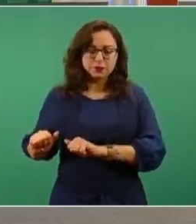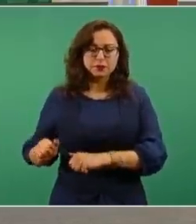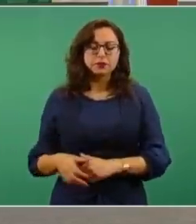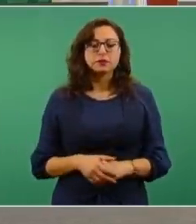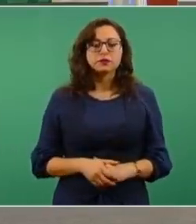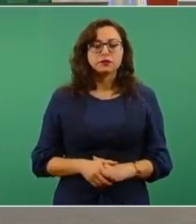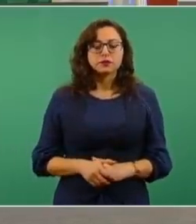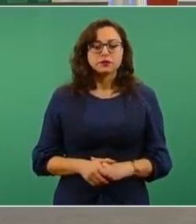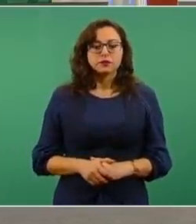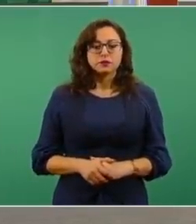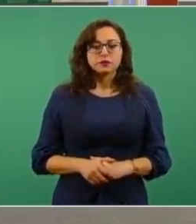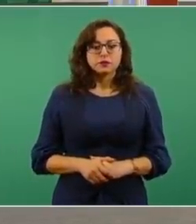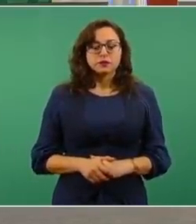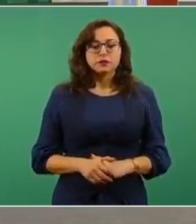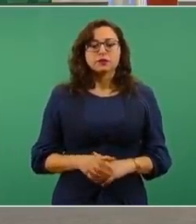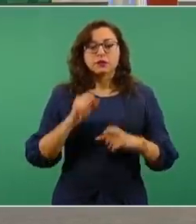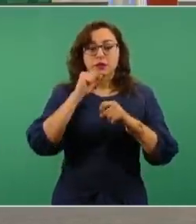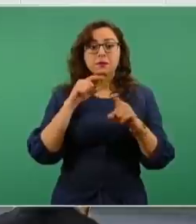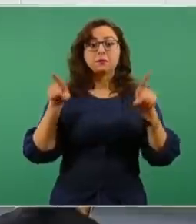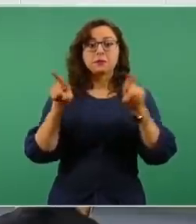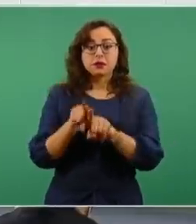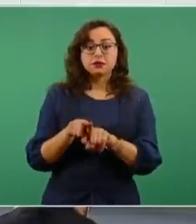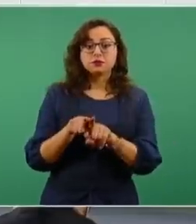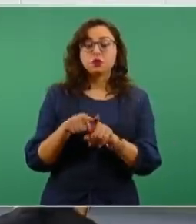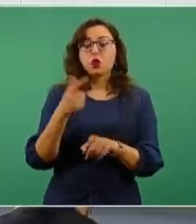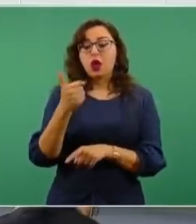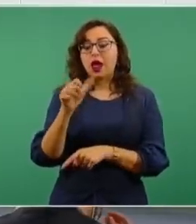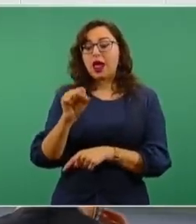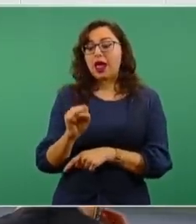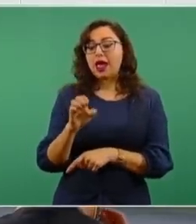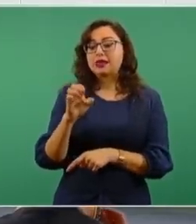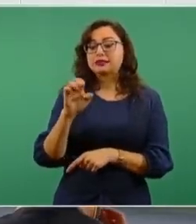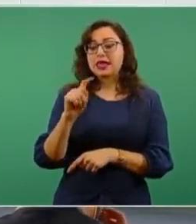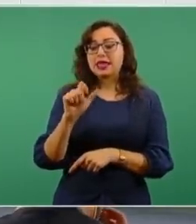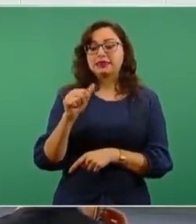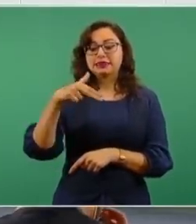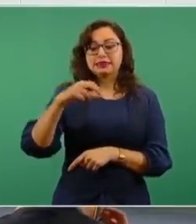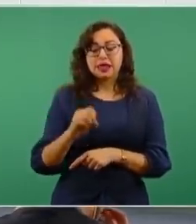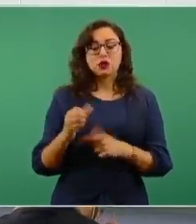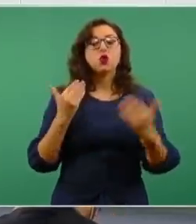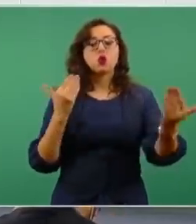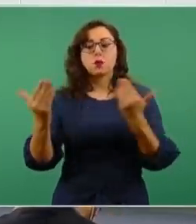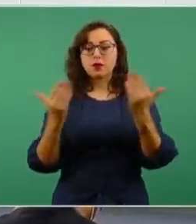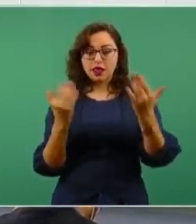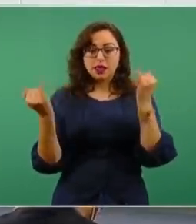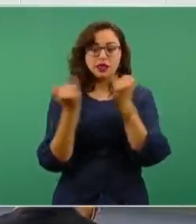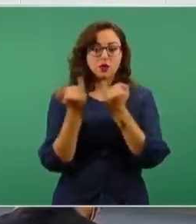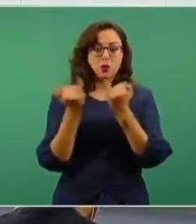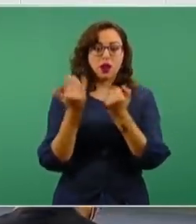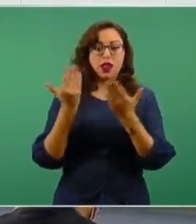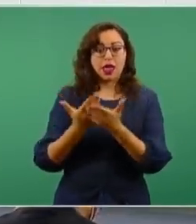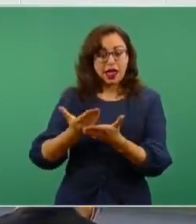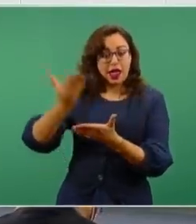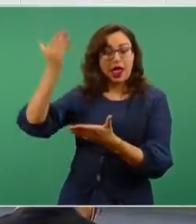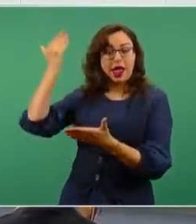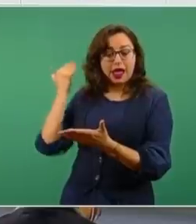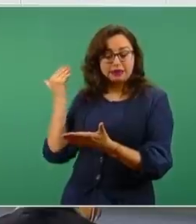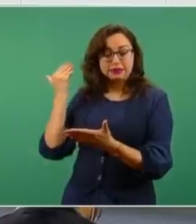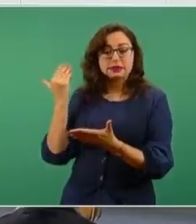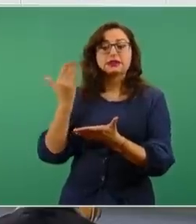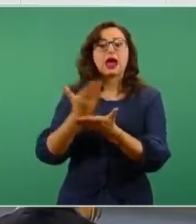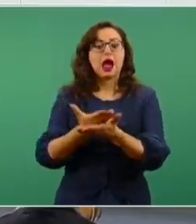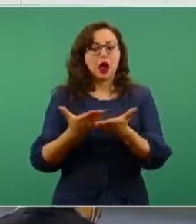Acuerdos sobre el precio del gas etano, lo mismo, cómo estaba antes y cómo está ahorita. Antes, ¿qué decía?